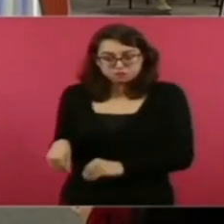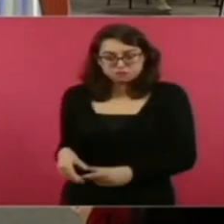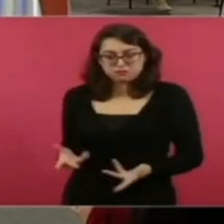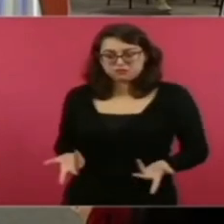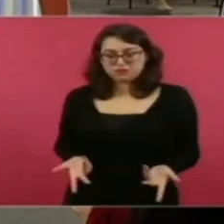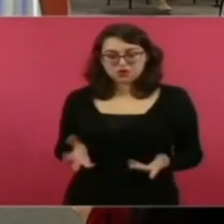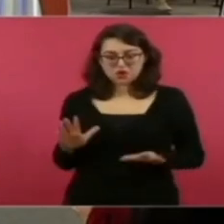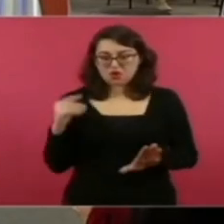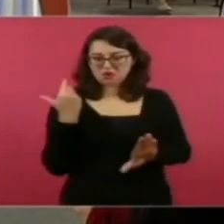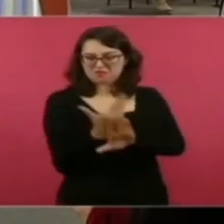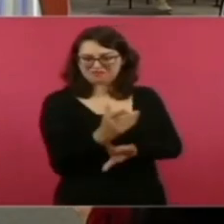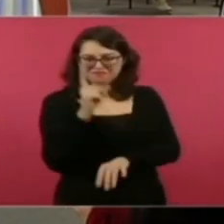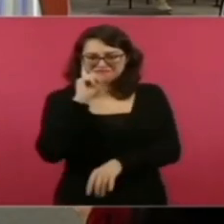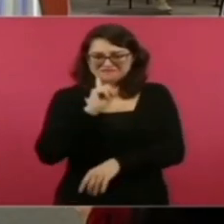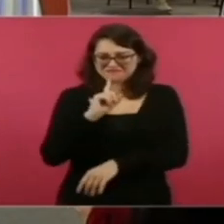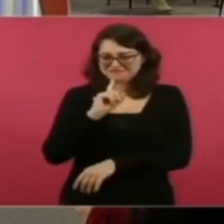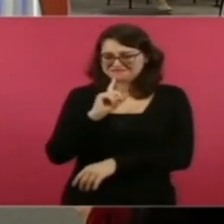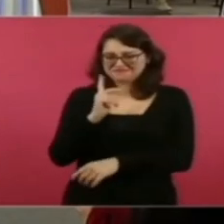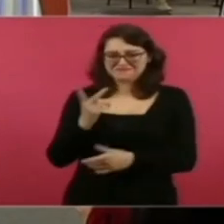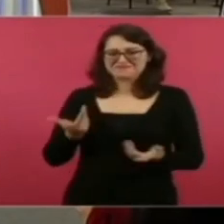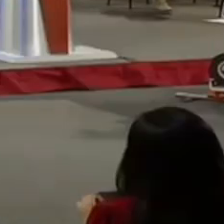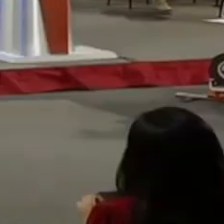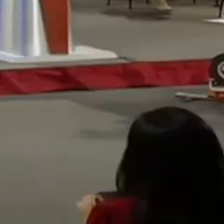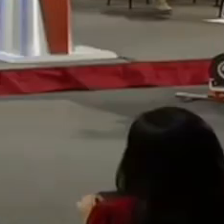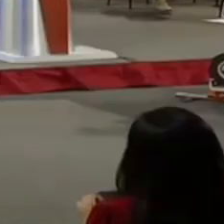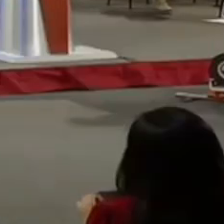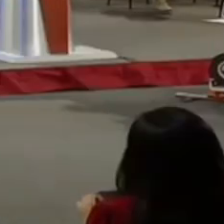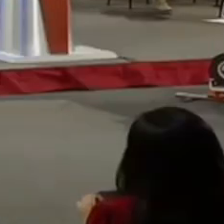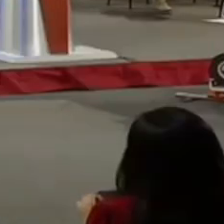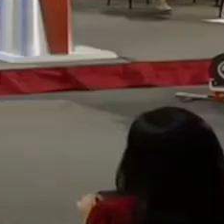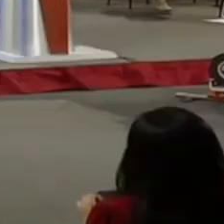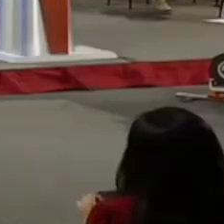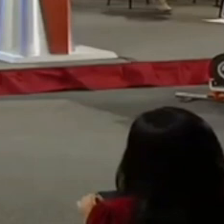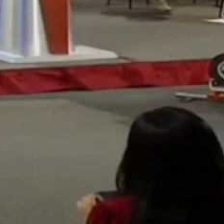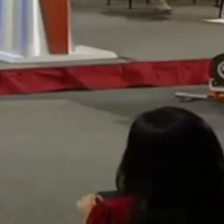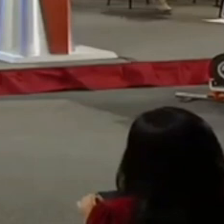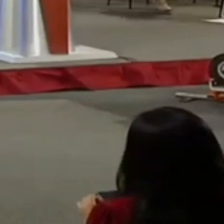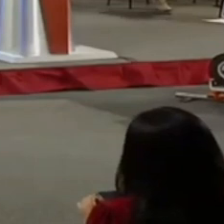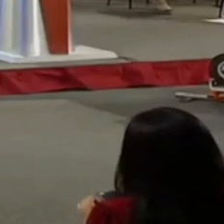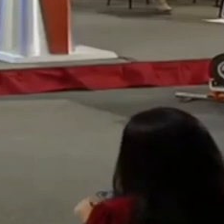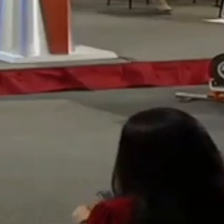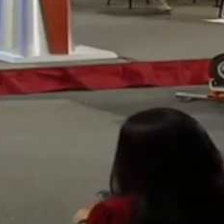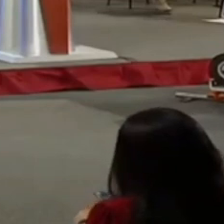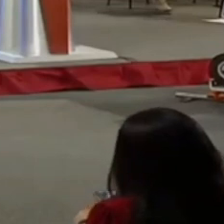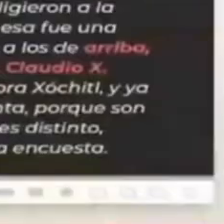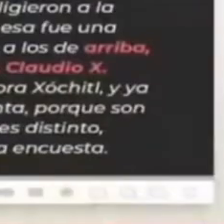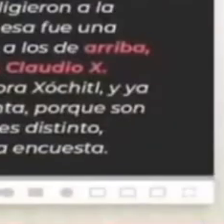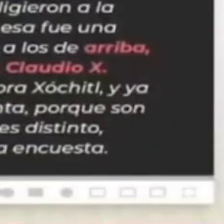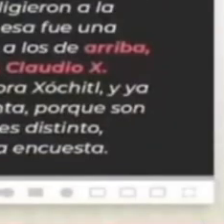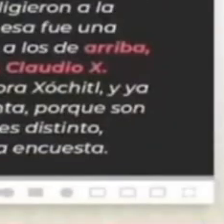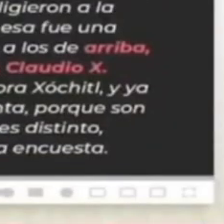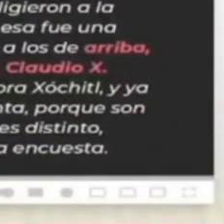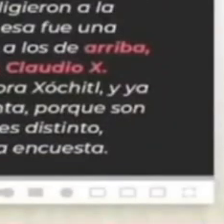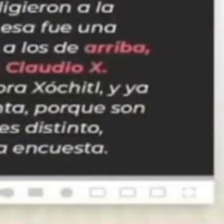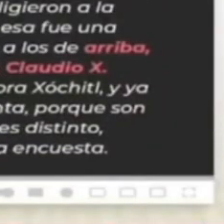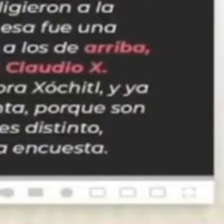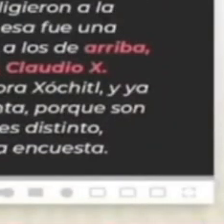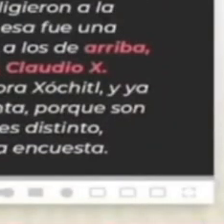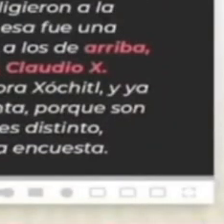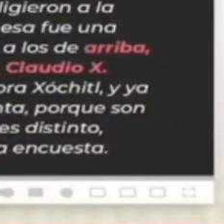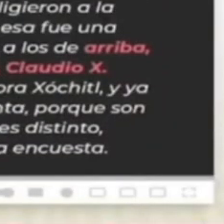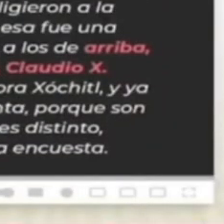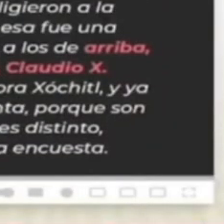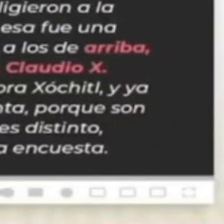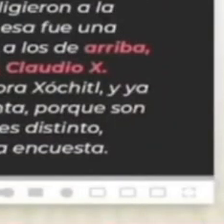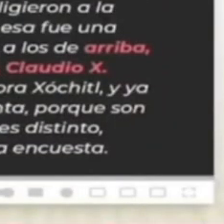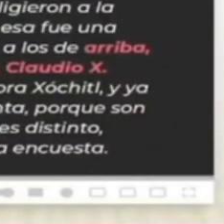eso dije fue elegida por un grupo de hombres que